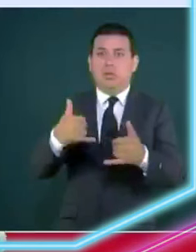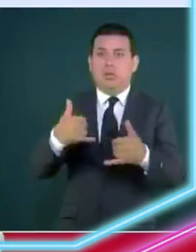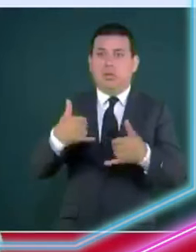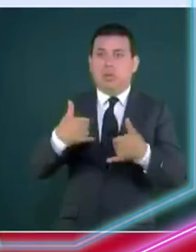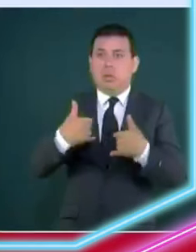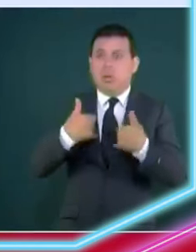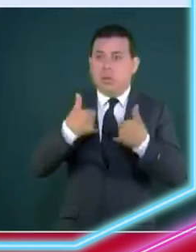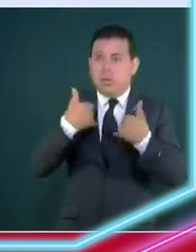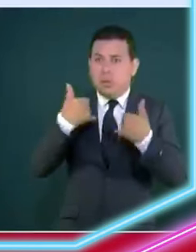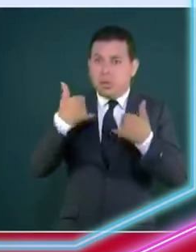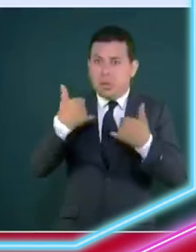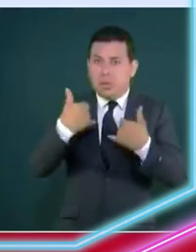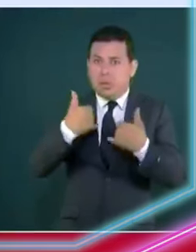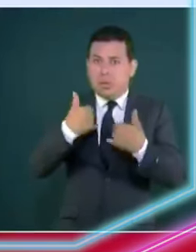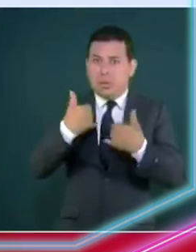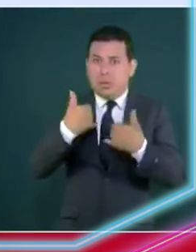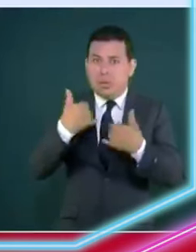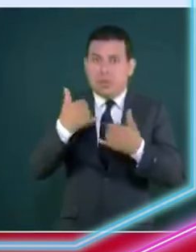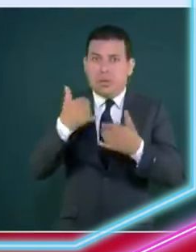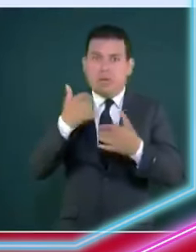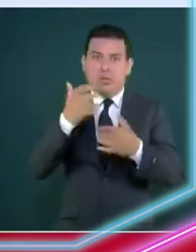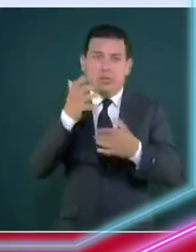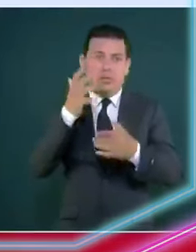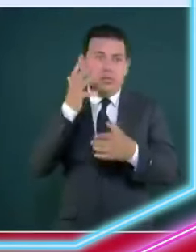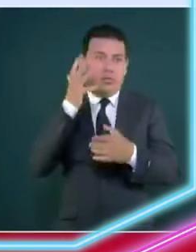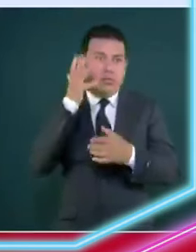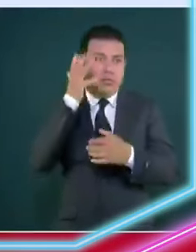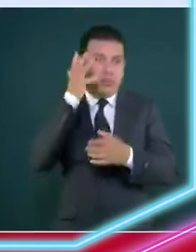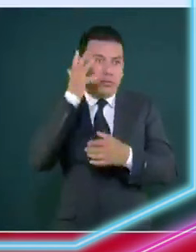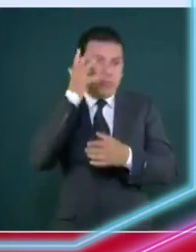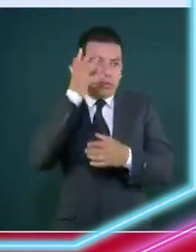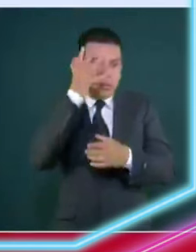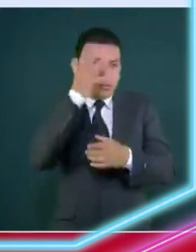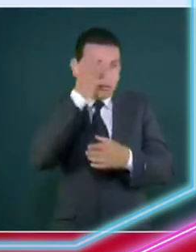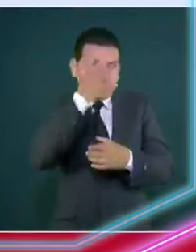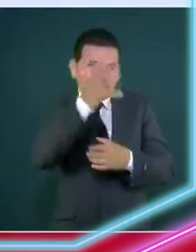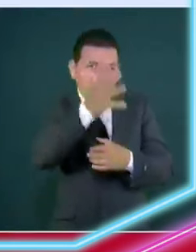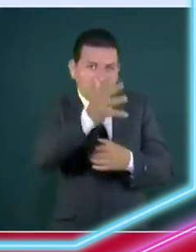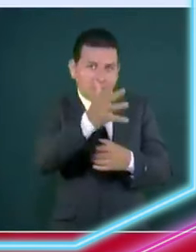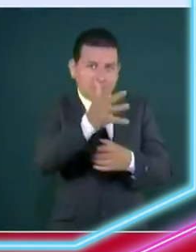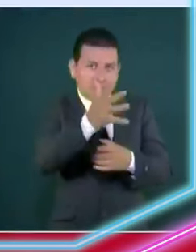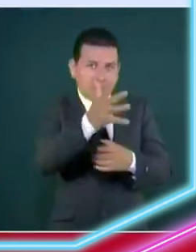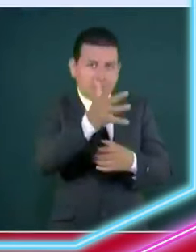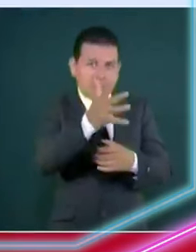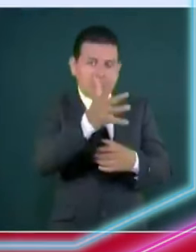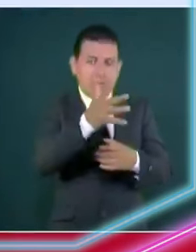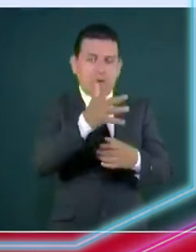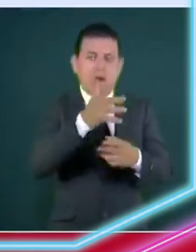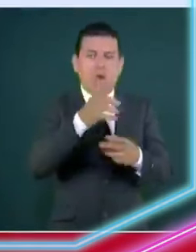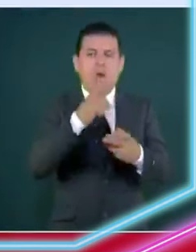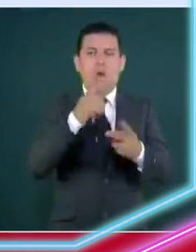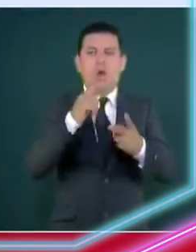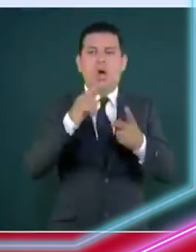viviendo una una situación económica semejante a la que vive venezuela pues no o sea colombia y ecuador no están tan mal